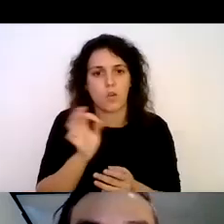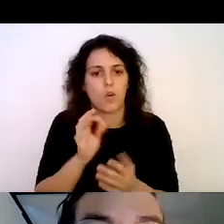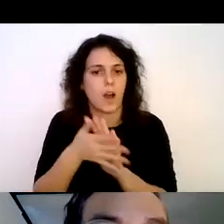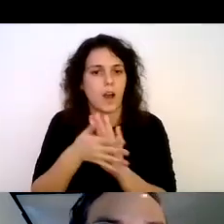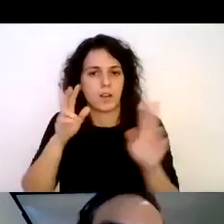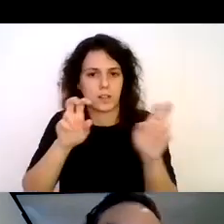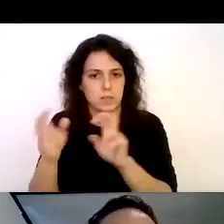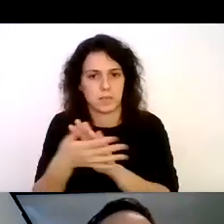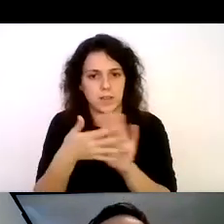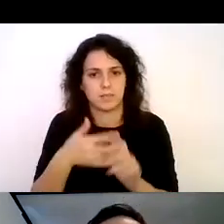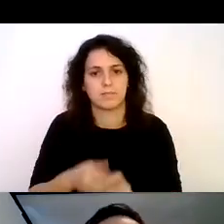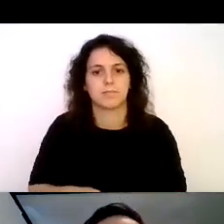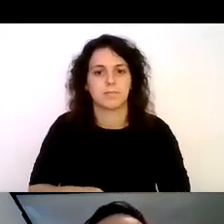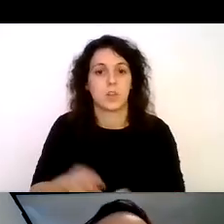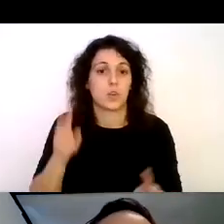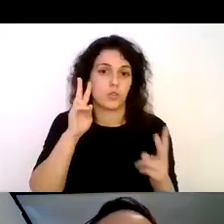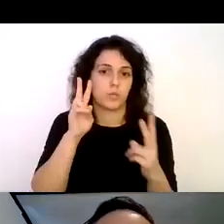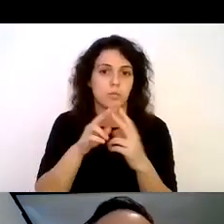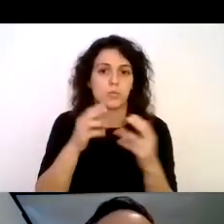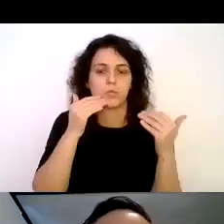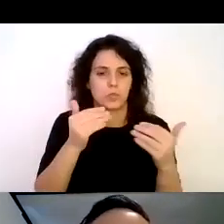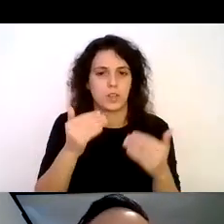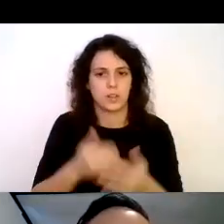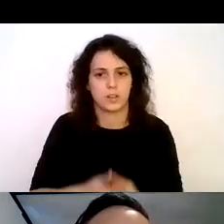tema hasta pronto y nuevamente muchas gracias